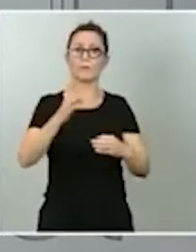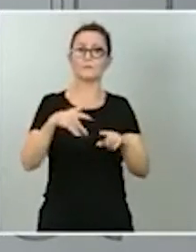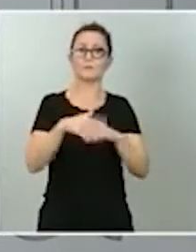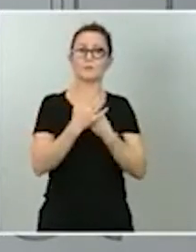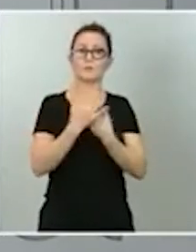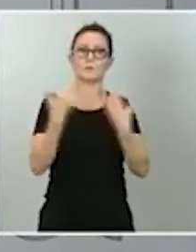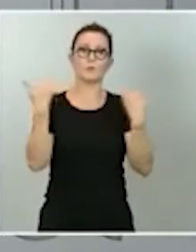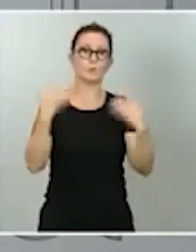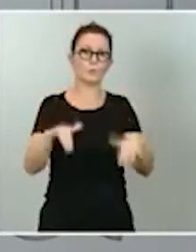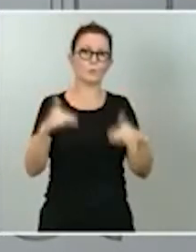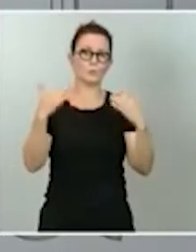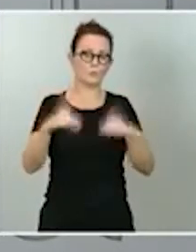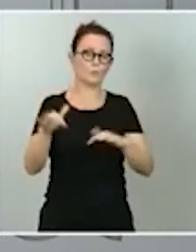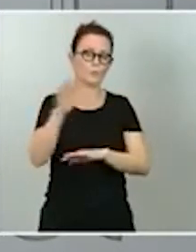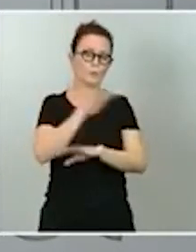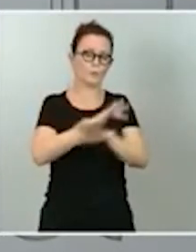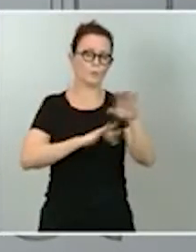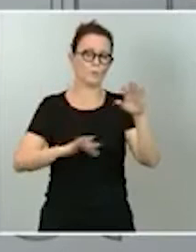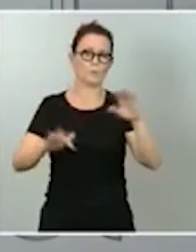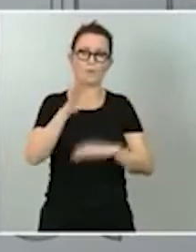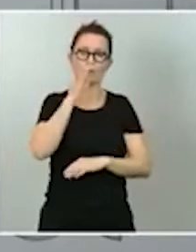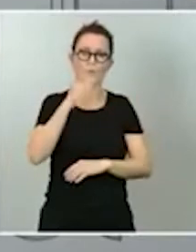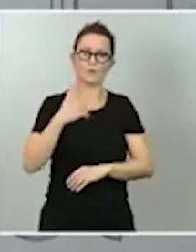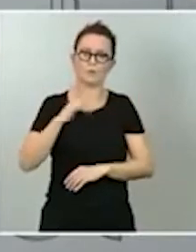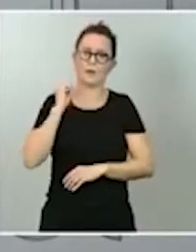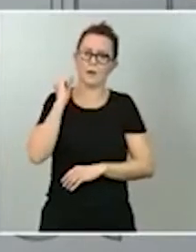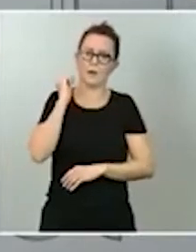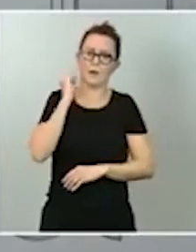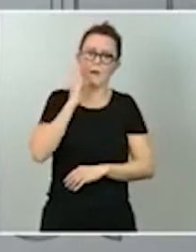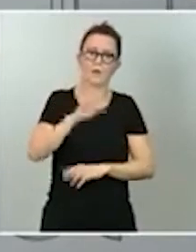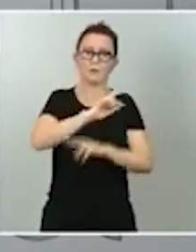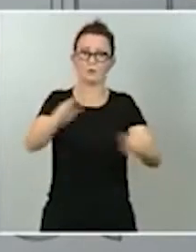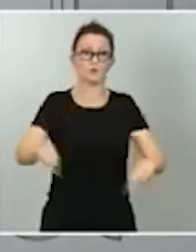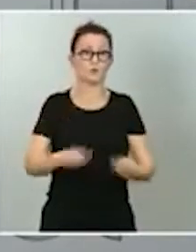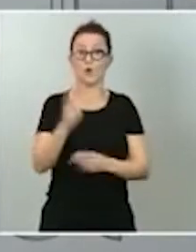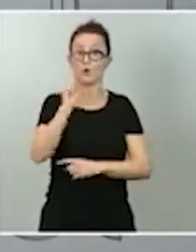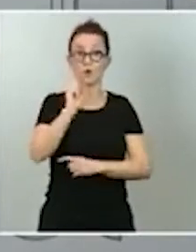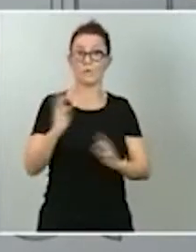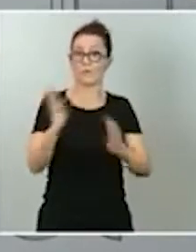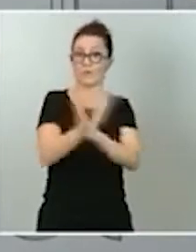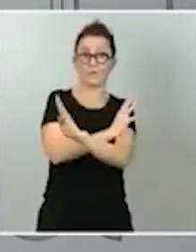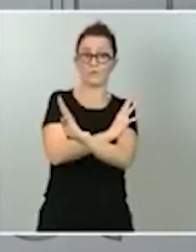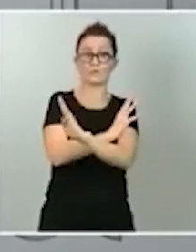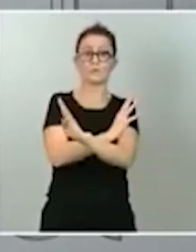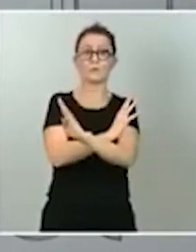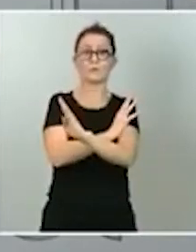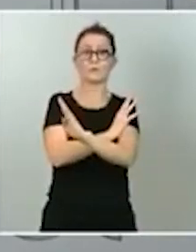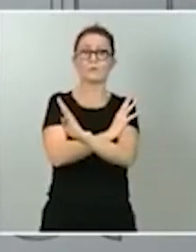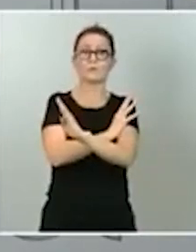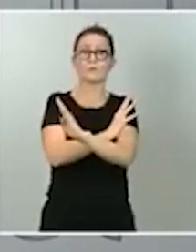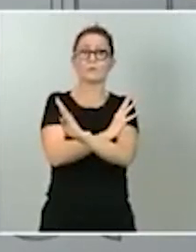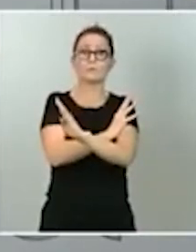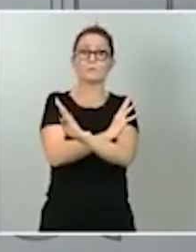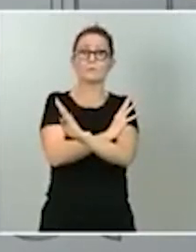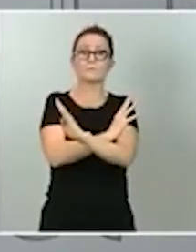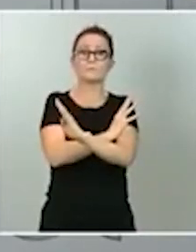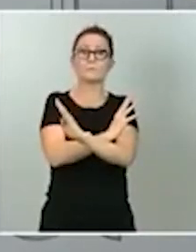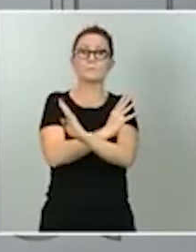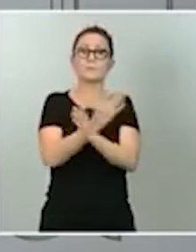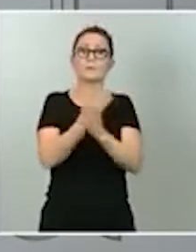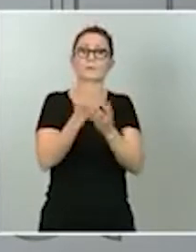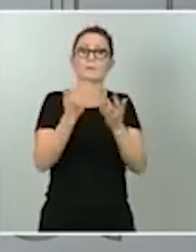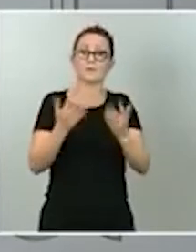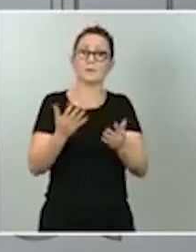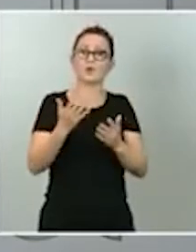de no renovación, por tanto, habiendo excedido con crece el Consejo General del